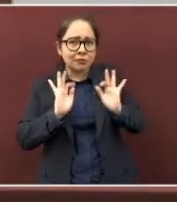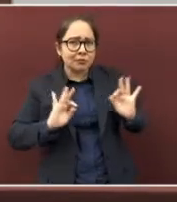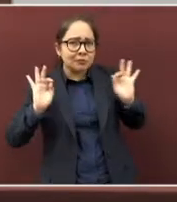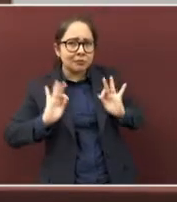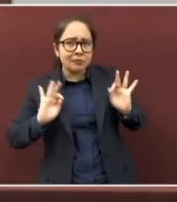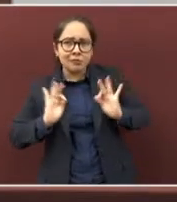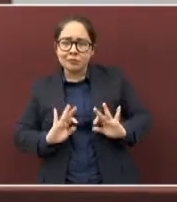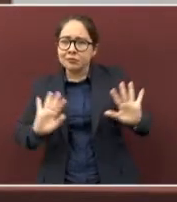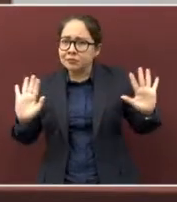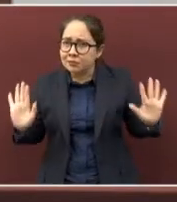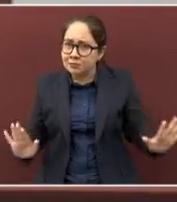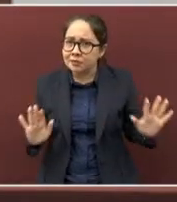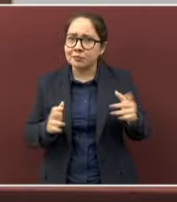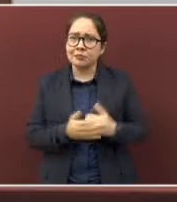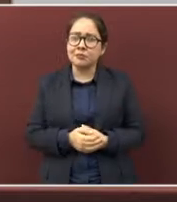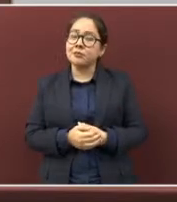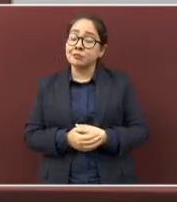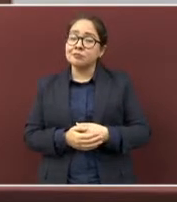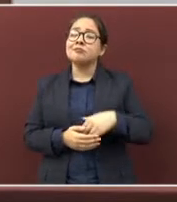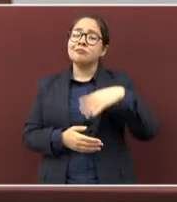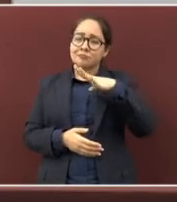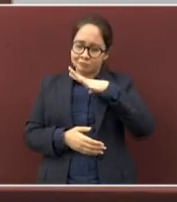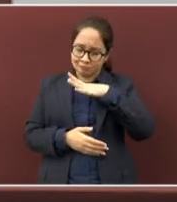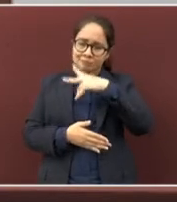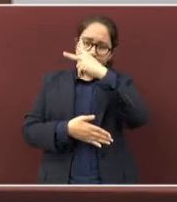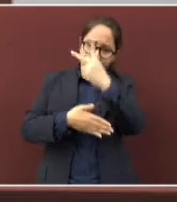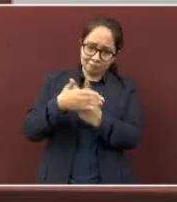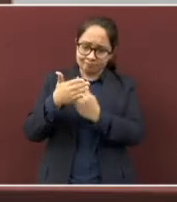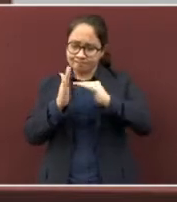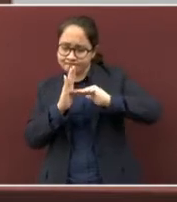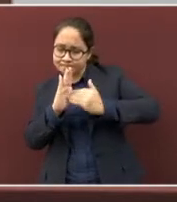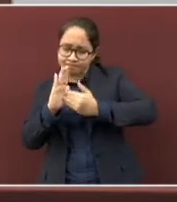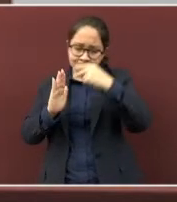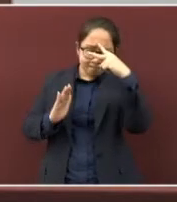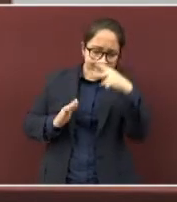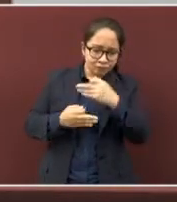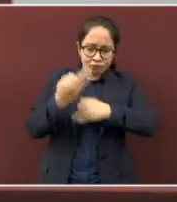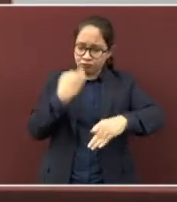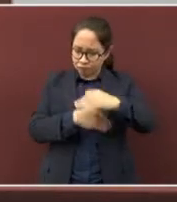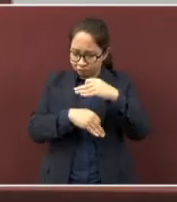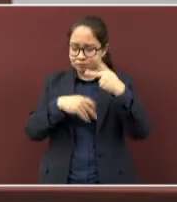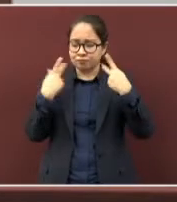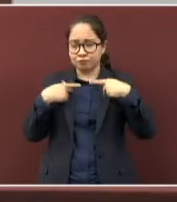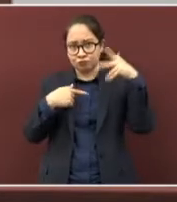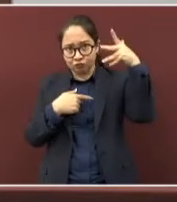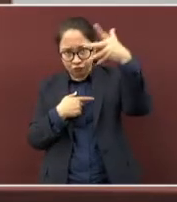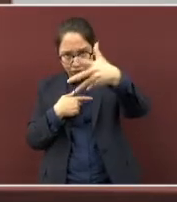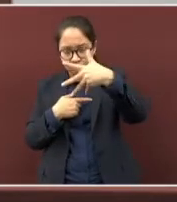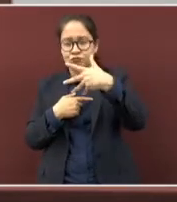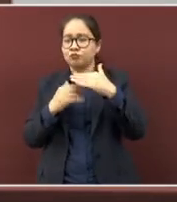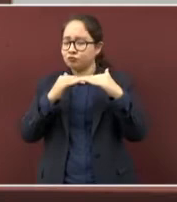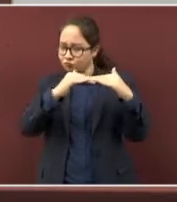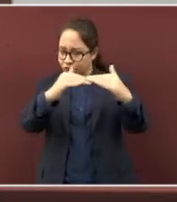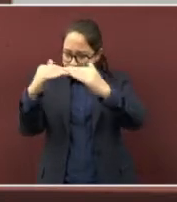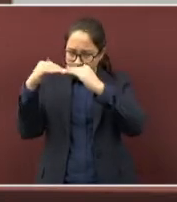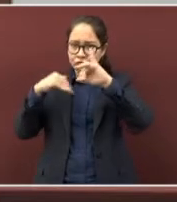que el Plan Nacional de Vacunación ha contemplado a toda la población. Desde luego,